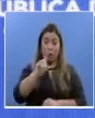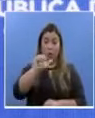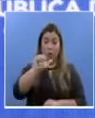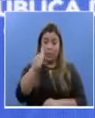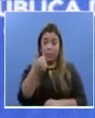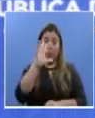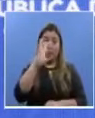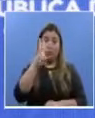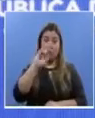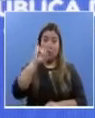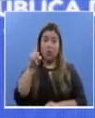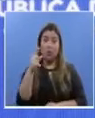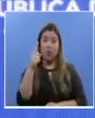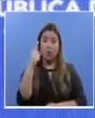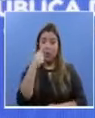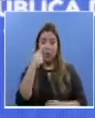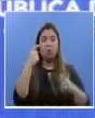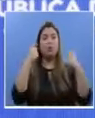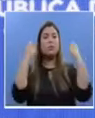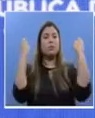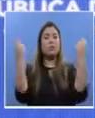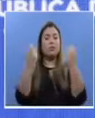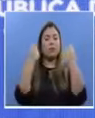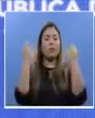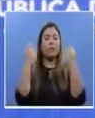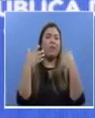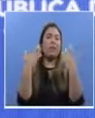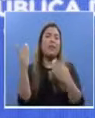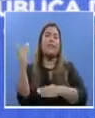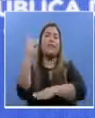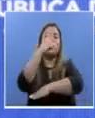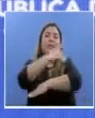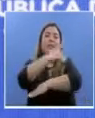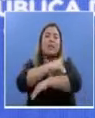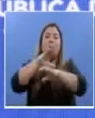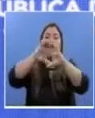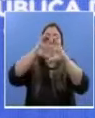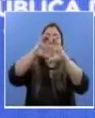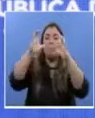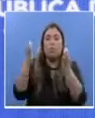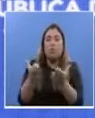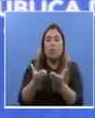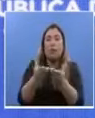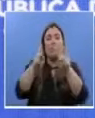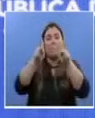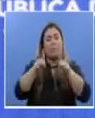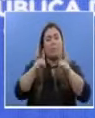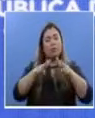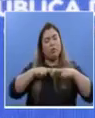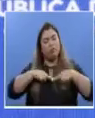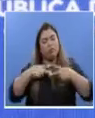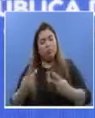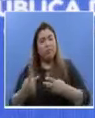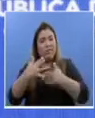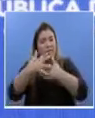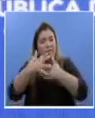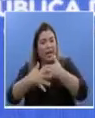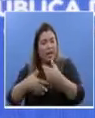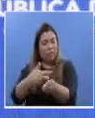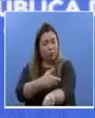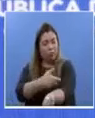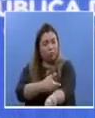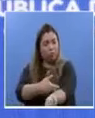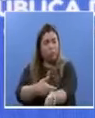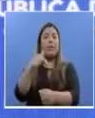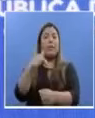de junio, se celebra el día del donante, el día mundial del donante de sangre. A continuación, el Ministerio de Salud ha